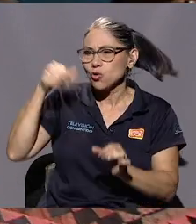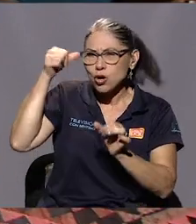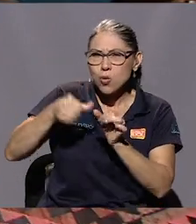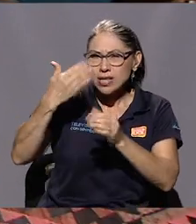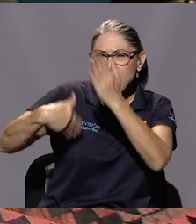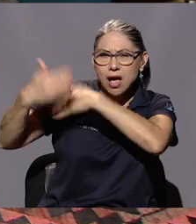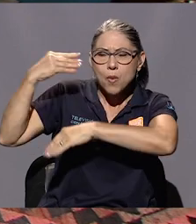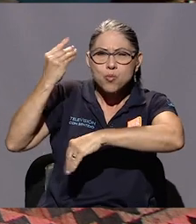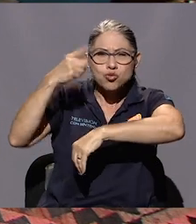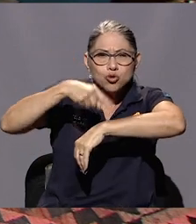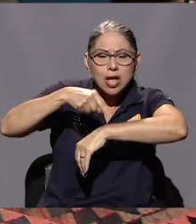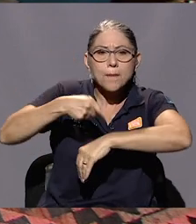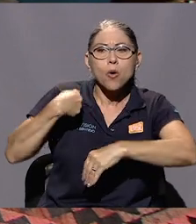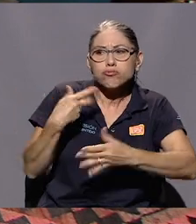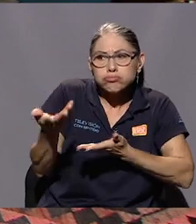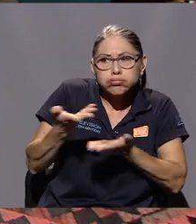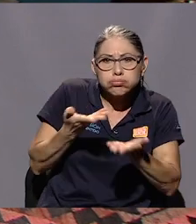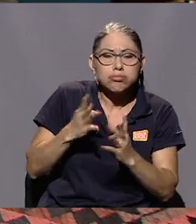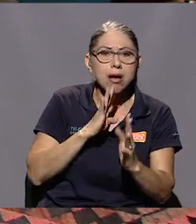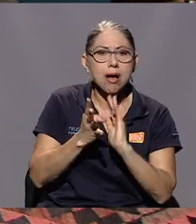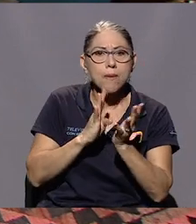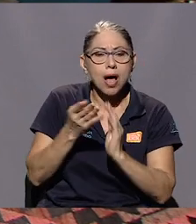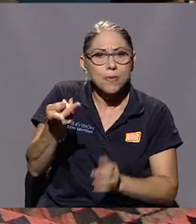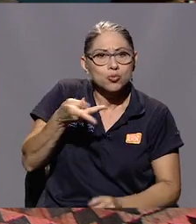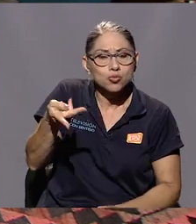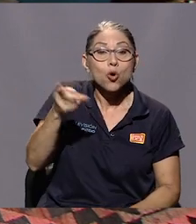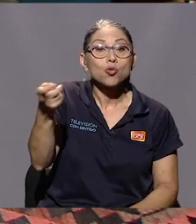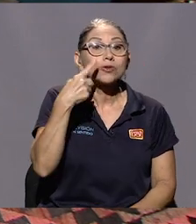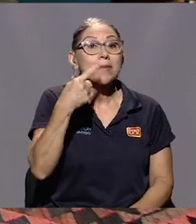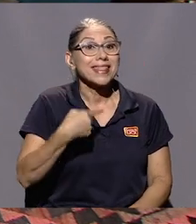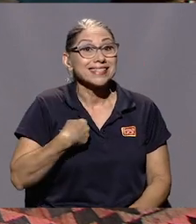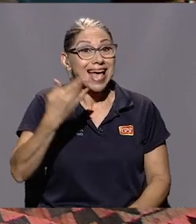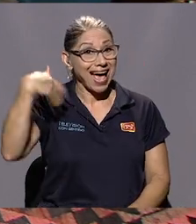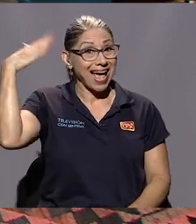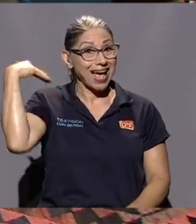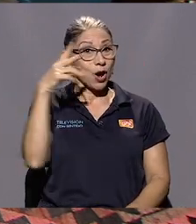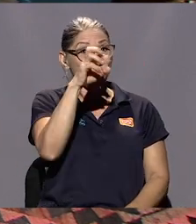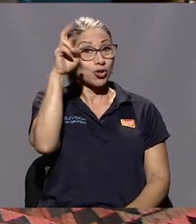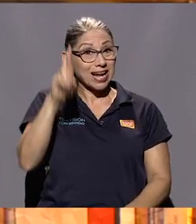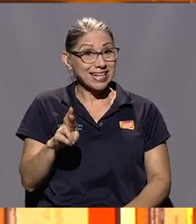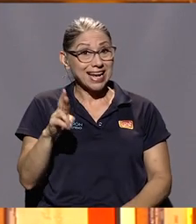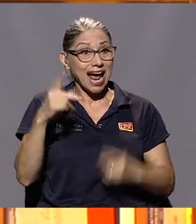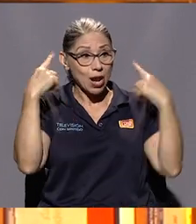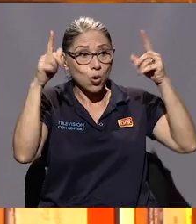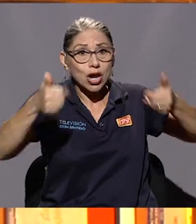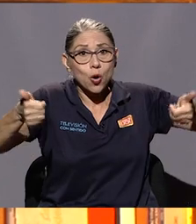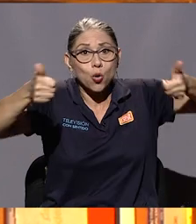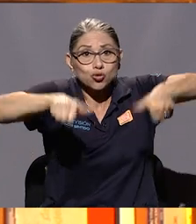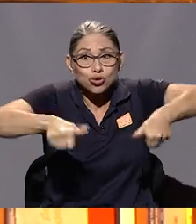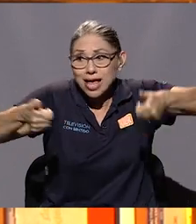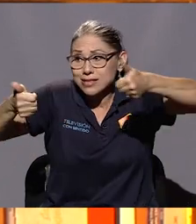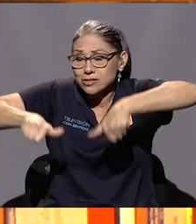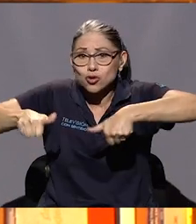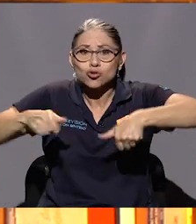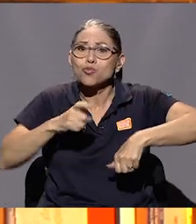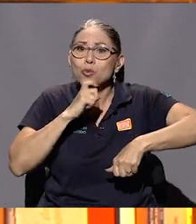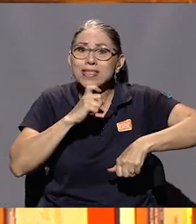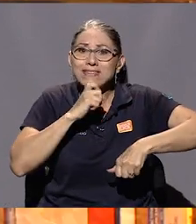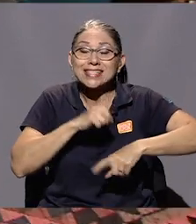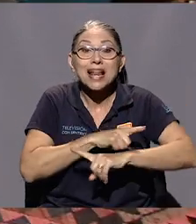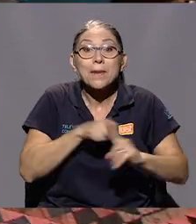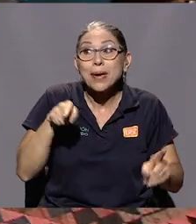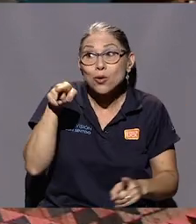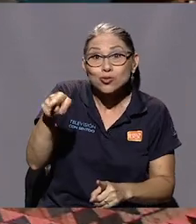conversación que tuve con usted hace mucho tiempo y usted me decía que esa Costa Rica de consenso se ve muy difícil, pero que usted